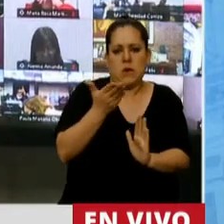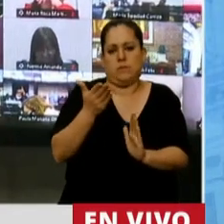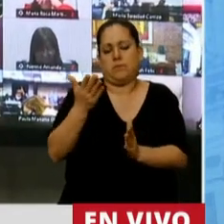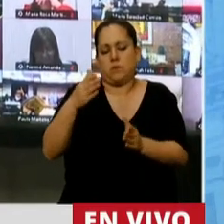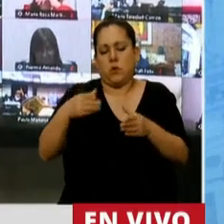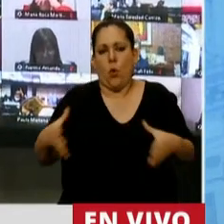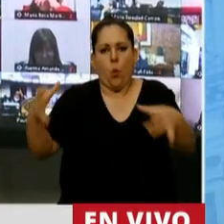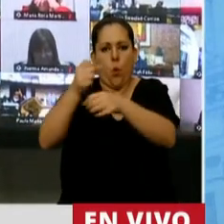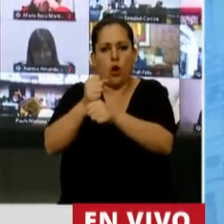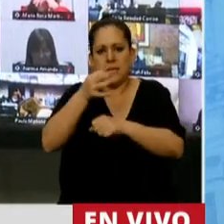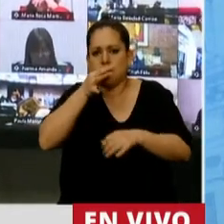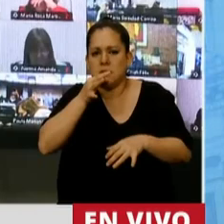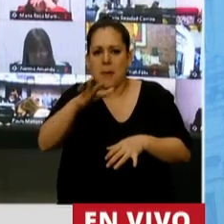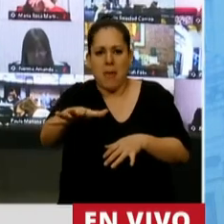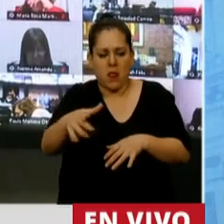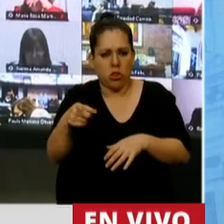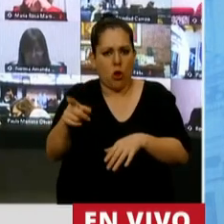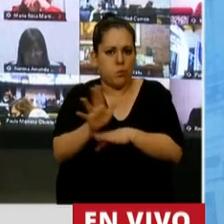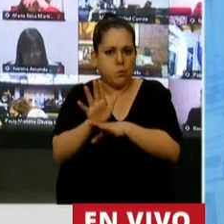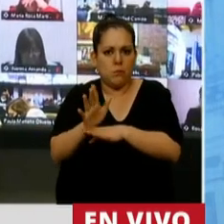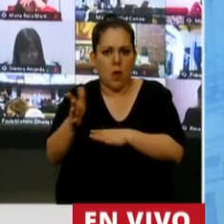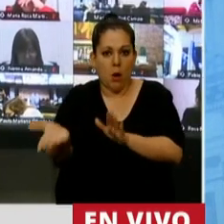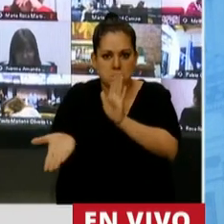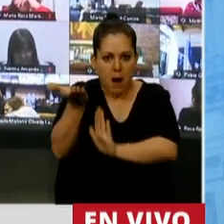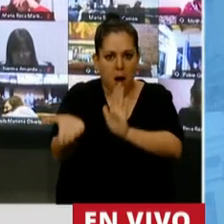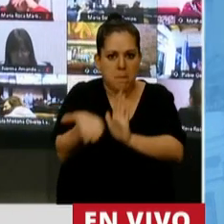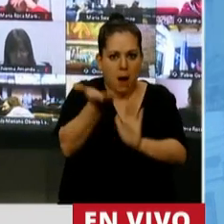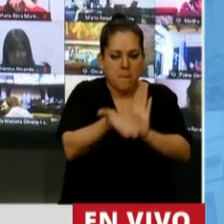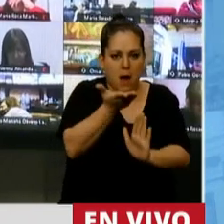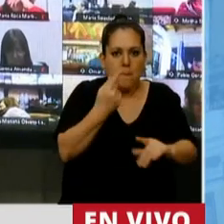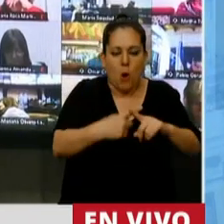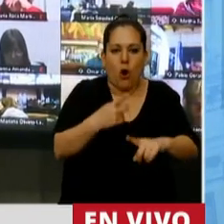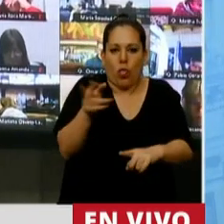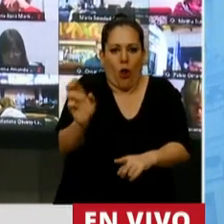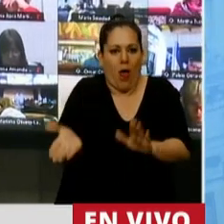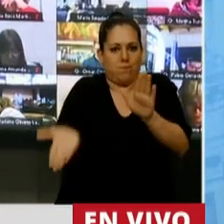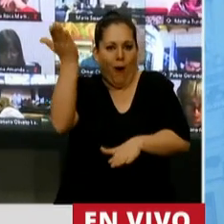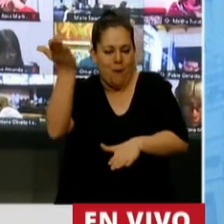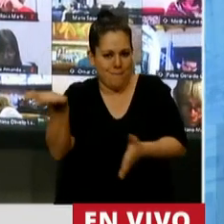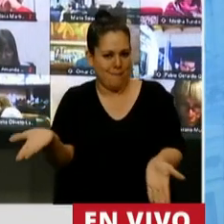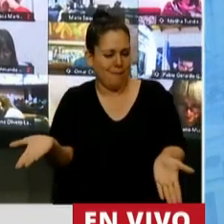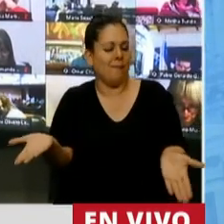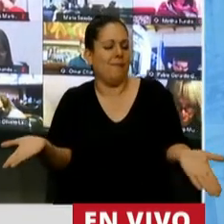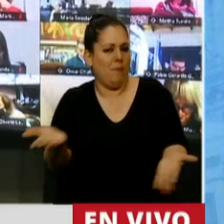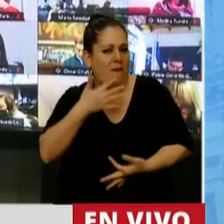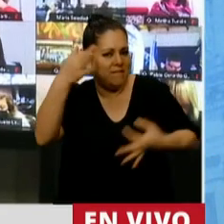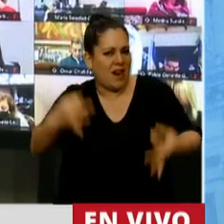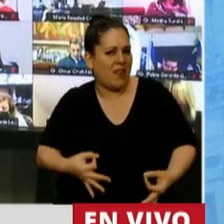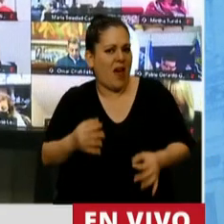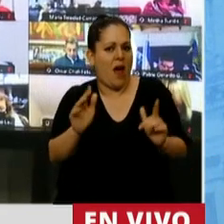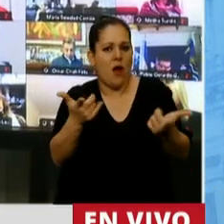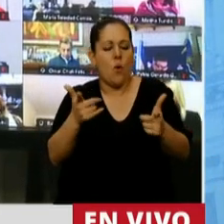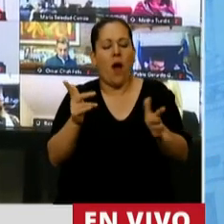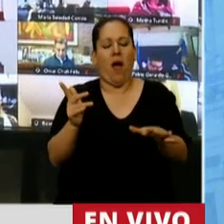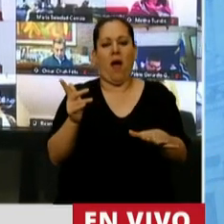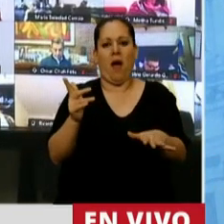el dólar de los 200 pesos. Le guste a quien le guste, esa es la realidad. Por lo tanto, ya no hay un parámetro real. Hay un